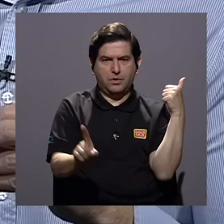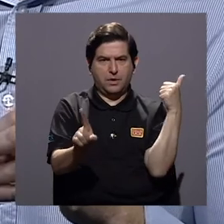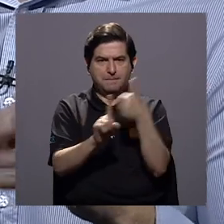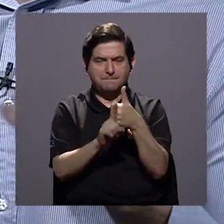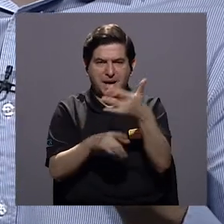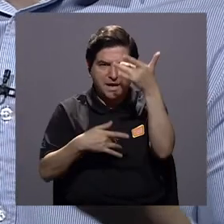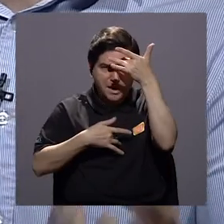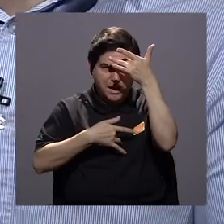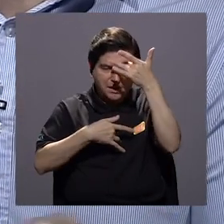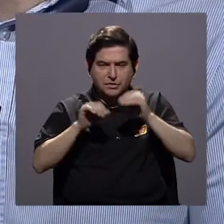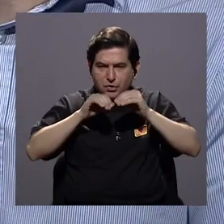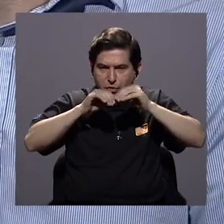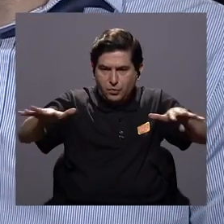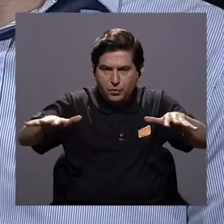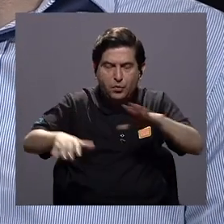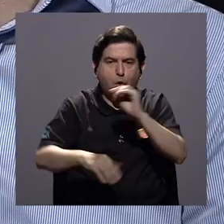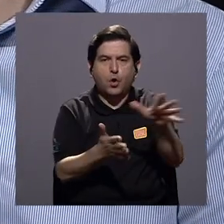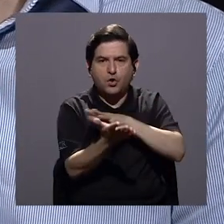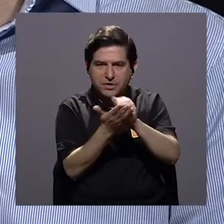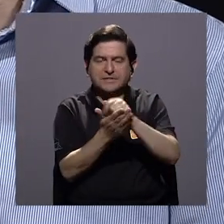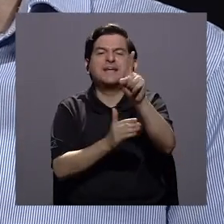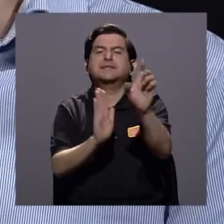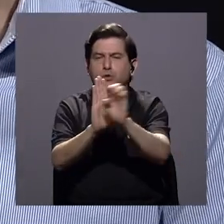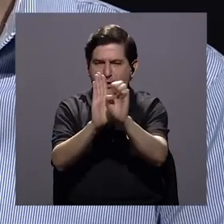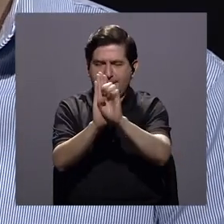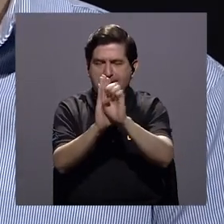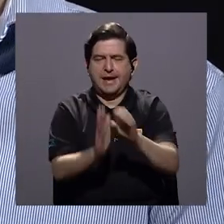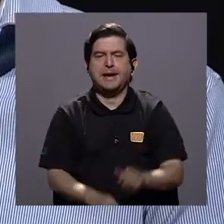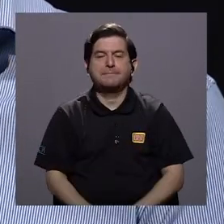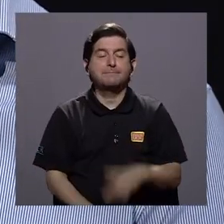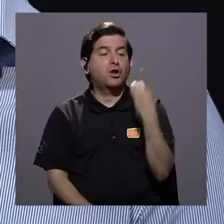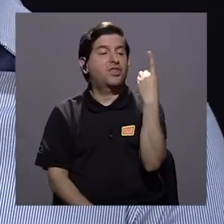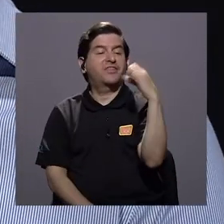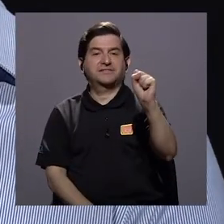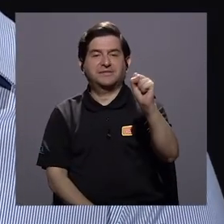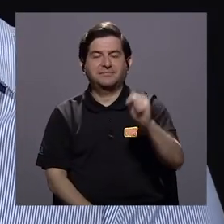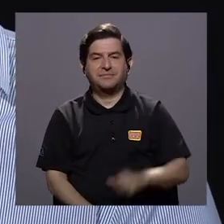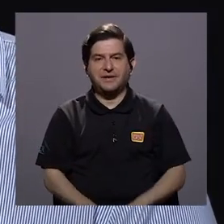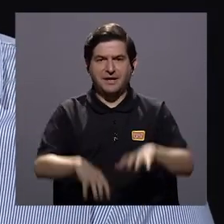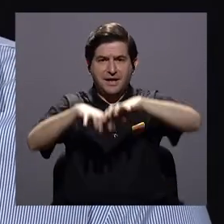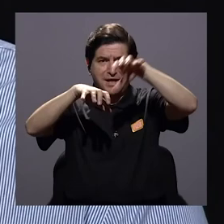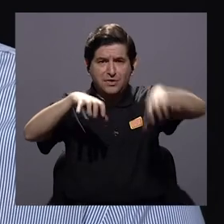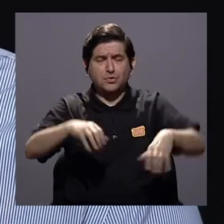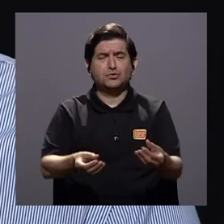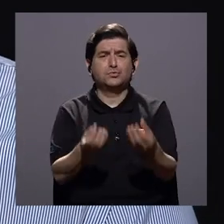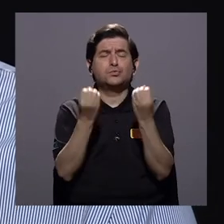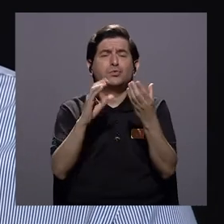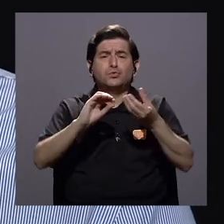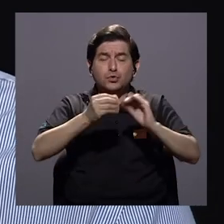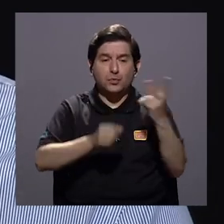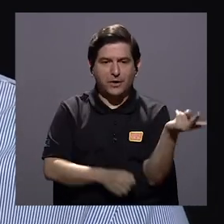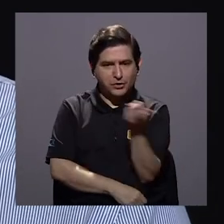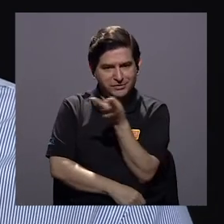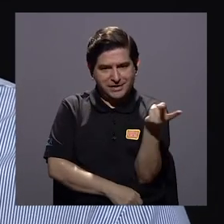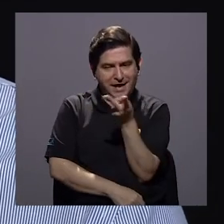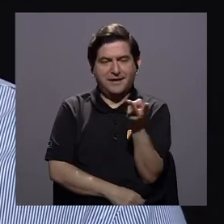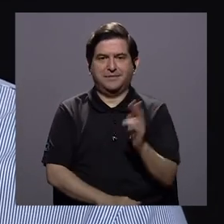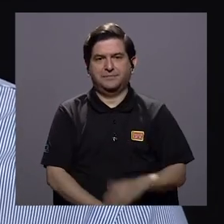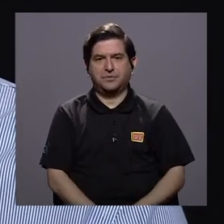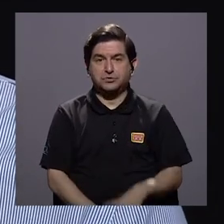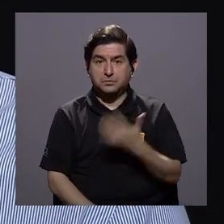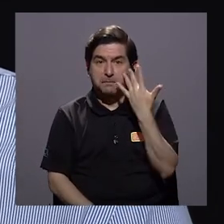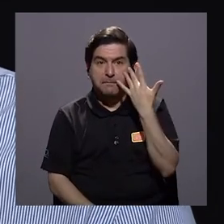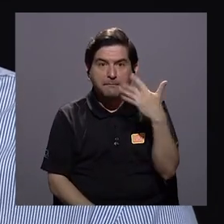impacto de los contagios o el impacto de los desastres voy a agarrar un ejemplo Desamparados es un cantón con altísimos números en ambos casos